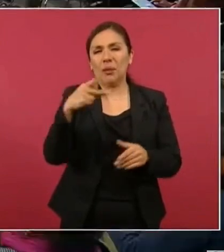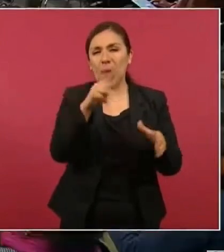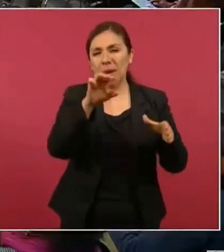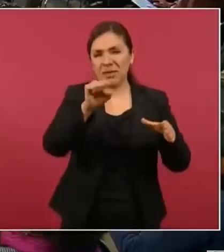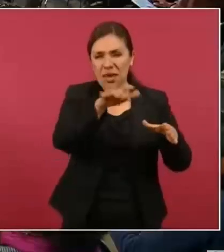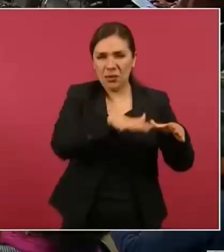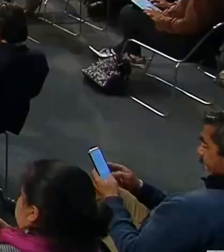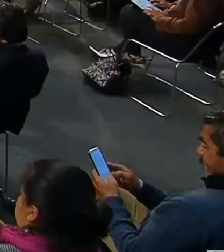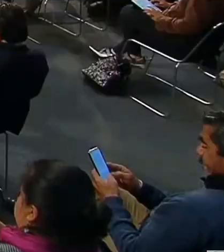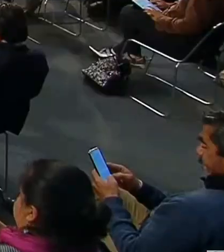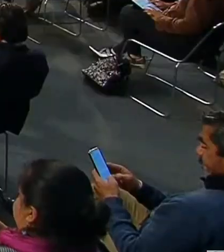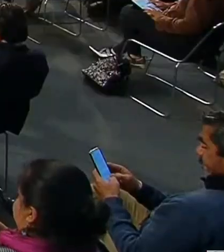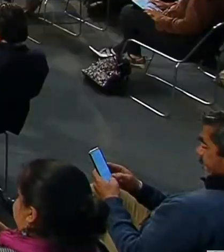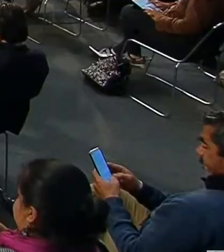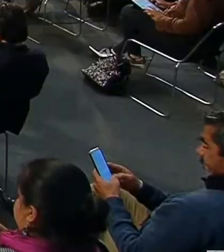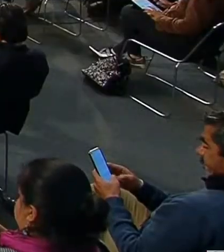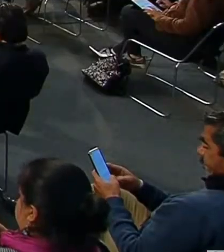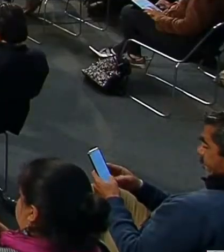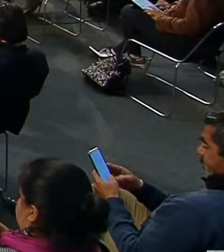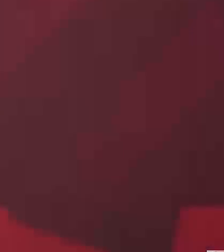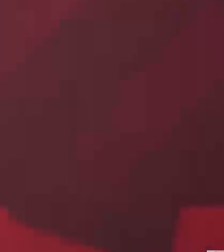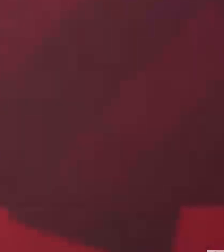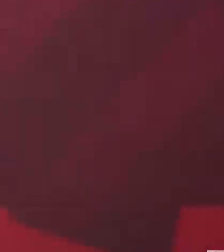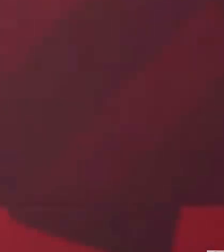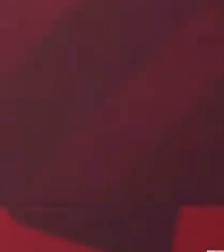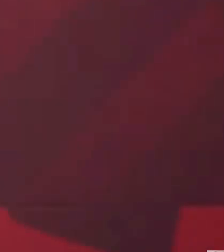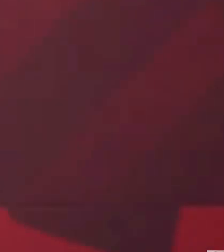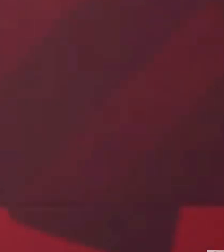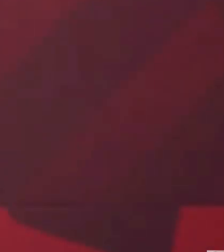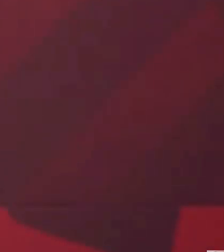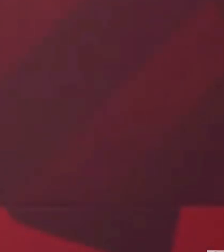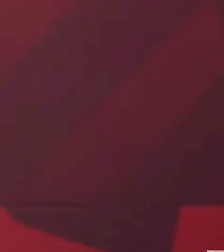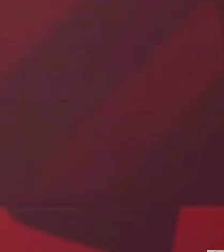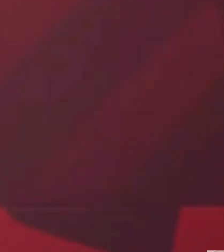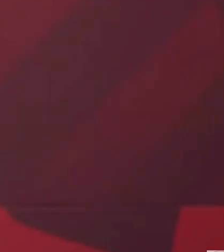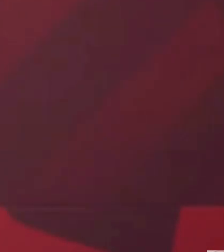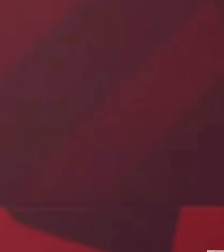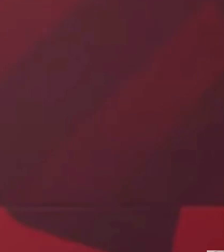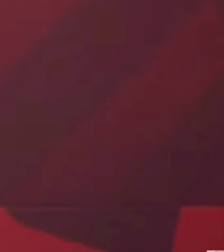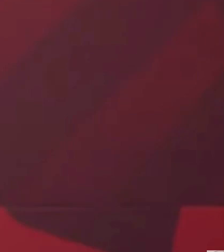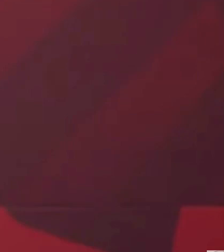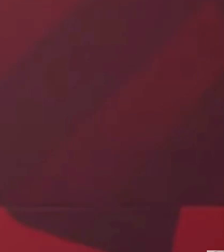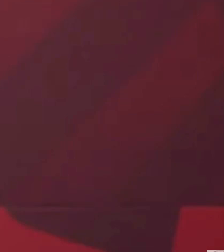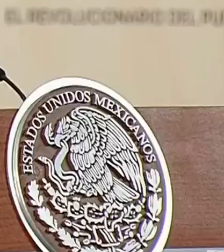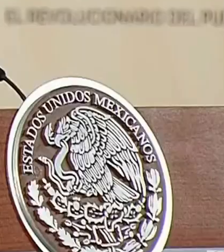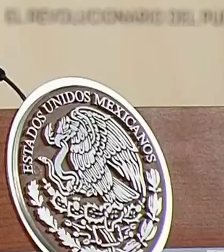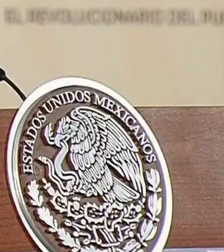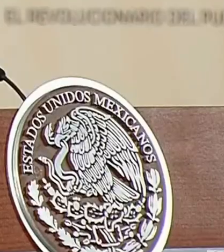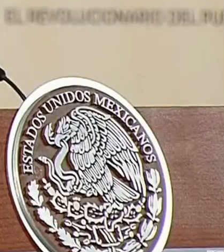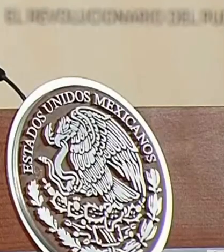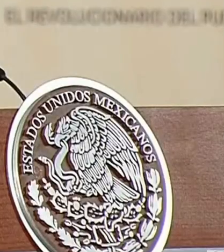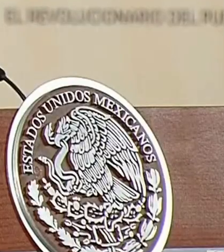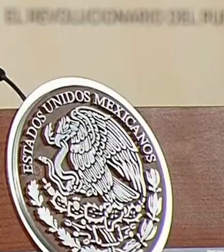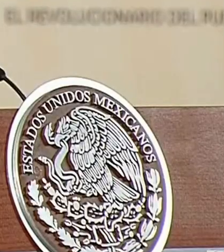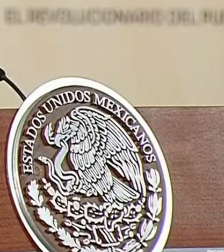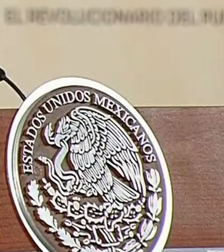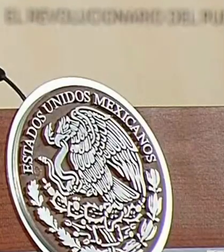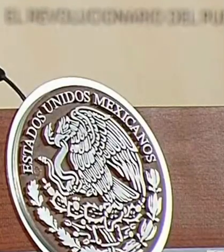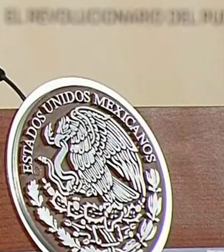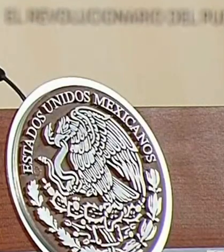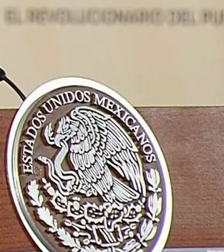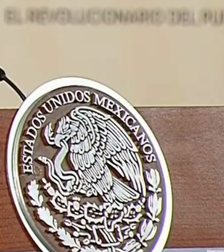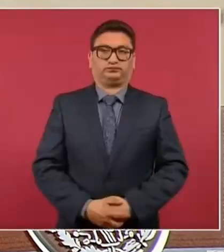Si nos va bien y tocó madera, vamos a poder terminar